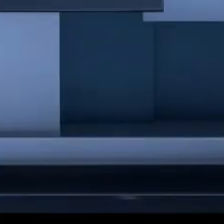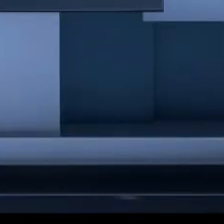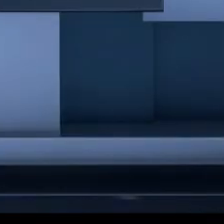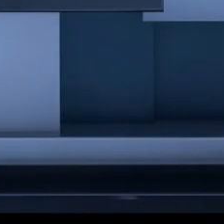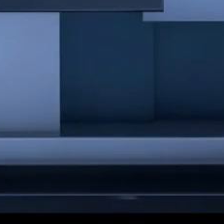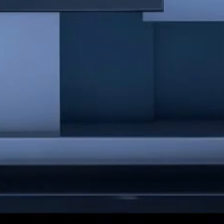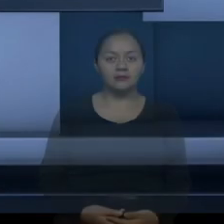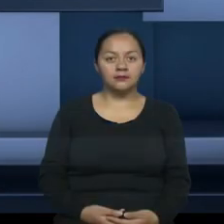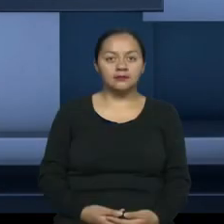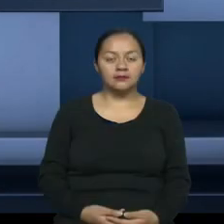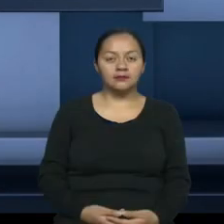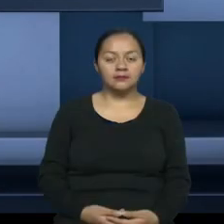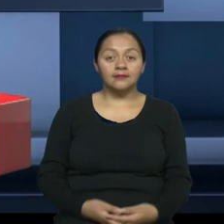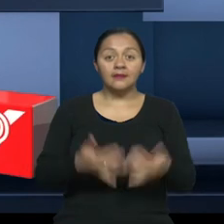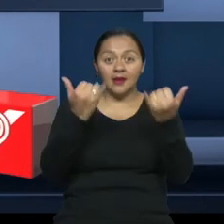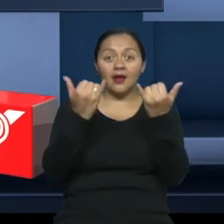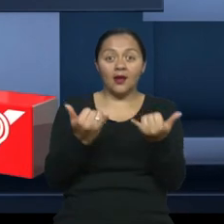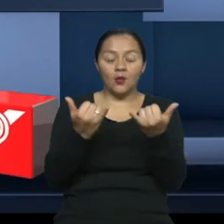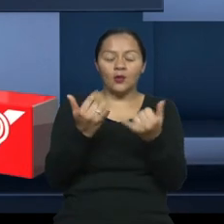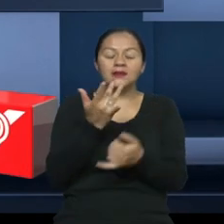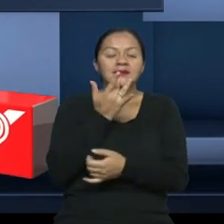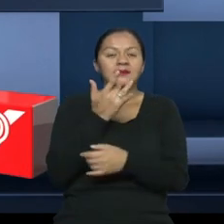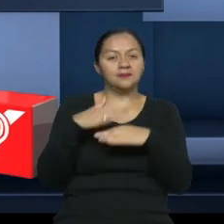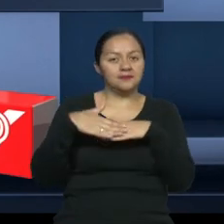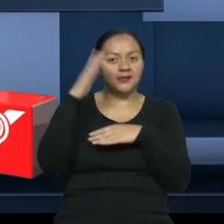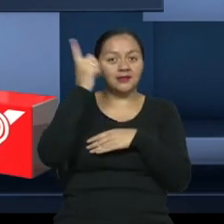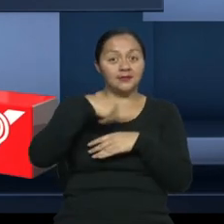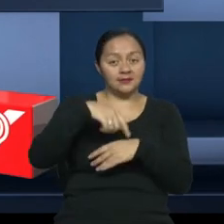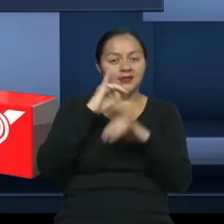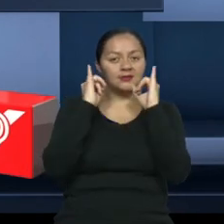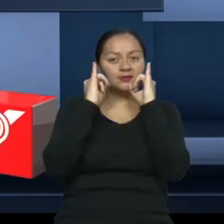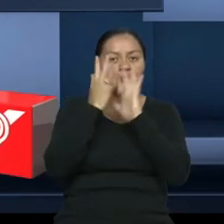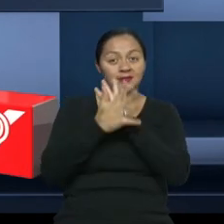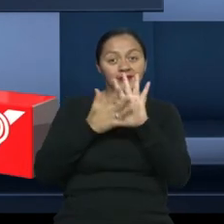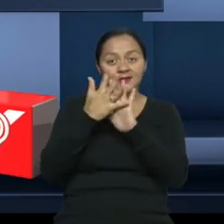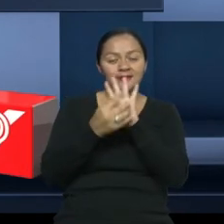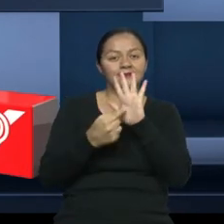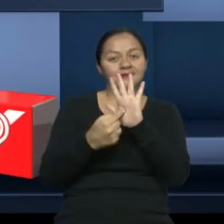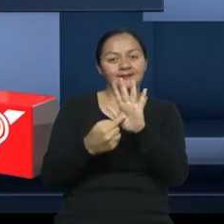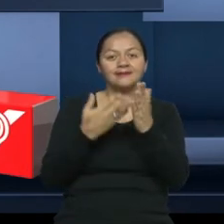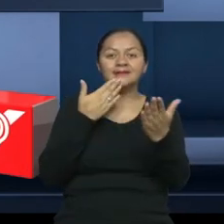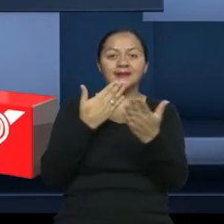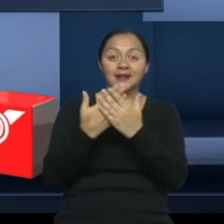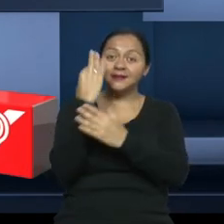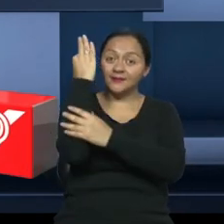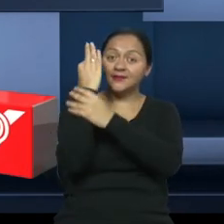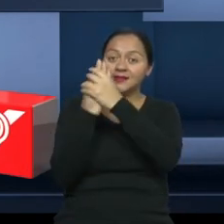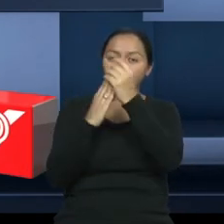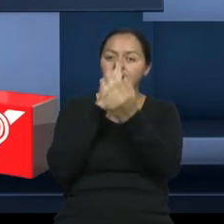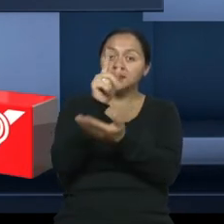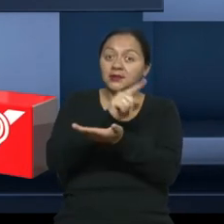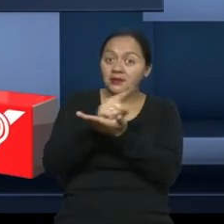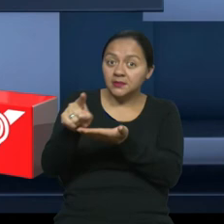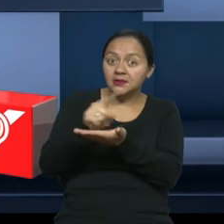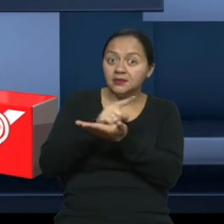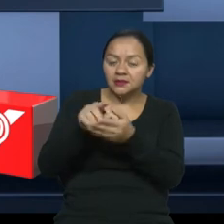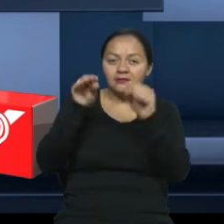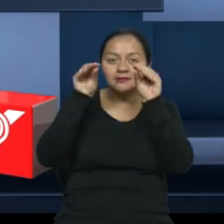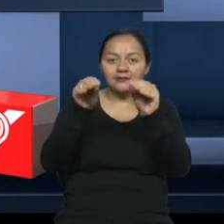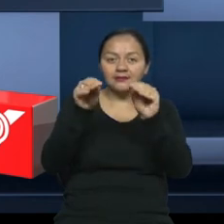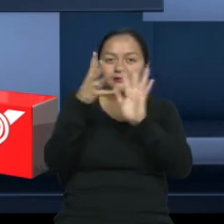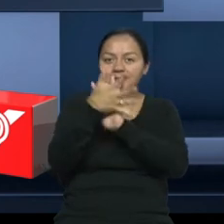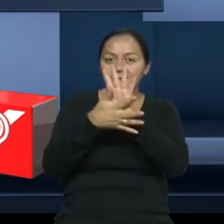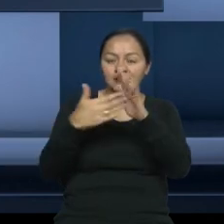Y ahora es momento de nuestro segmento favorito y ya nos acompaña nuestro instructor. Agradecemos a FENASEC que semana a semana nos enseña